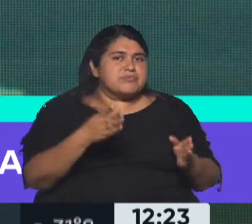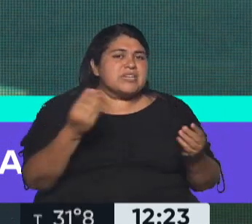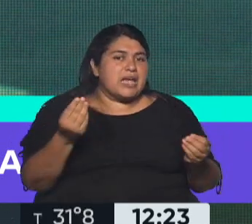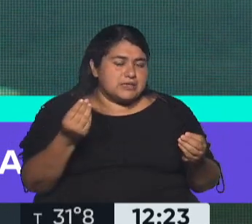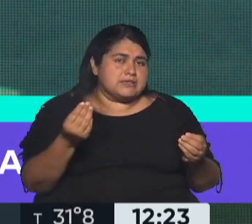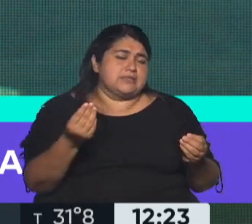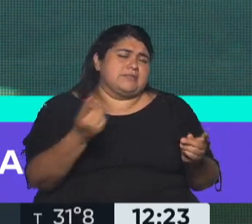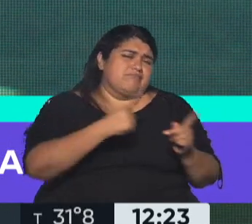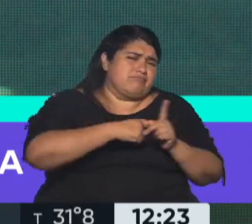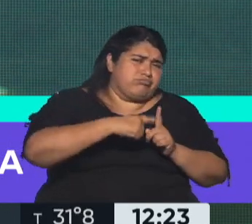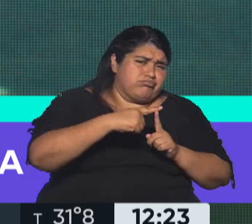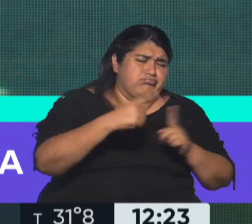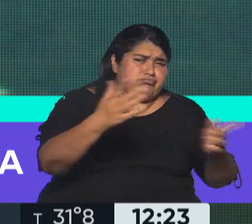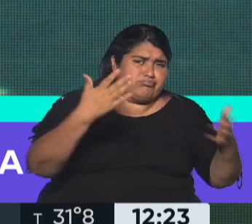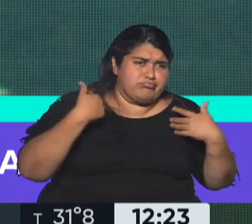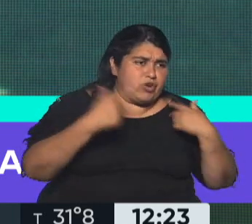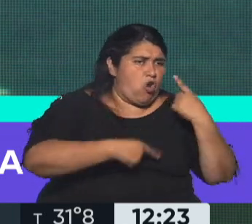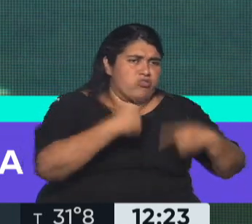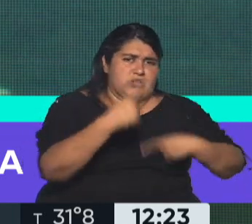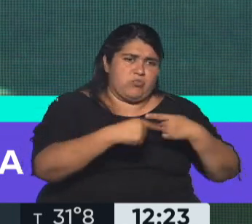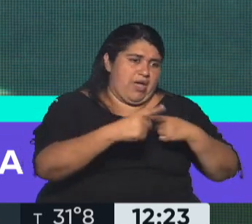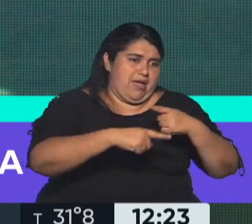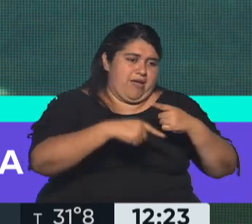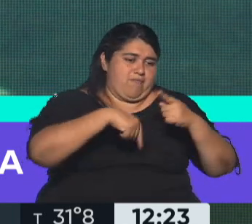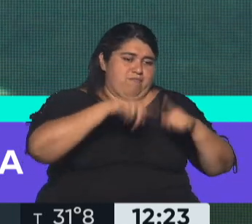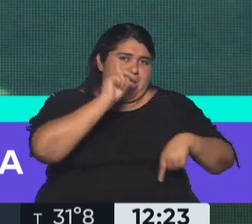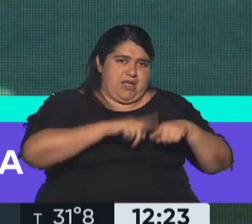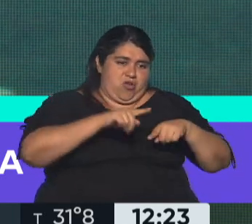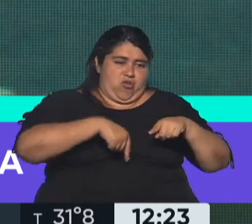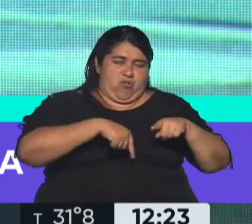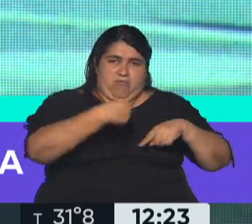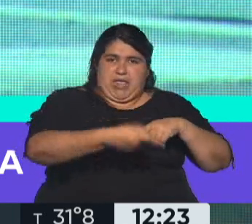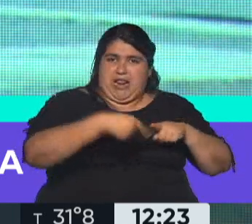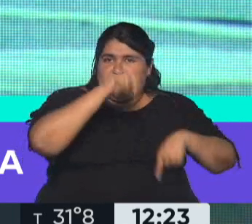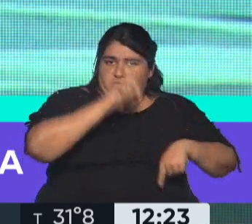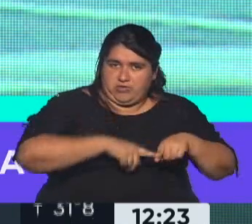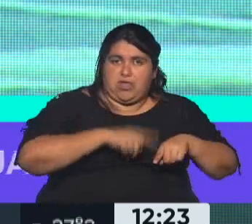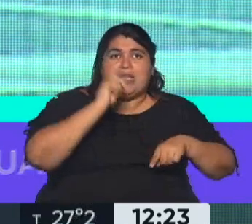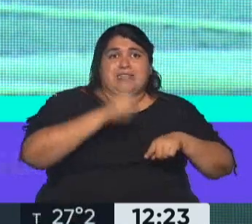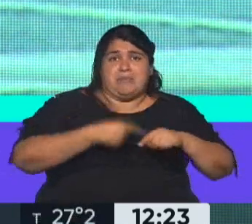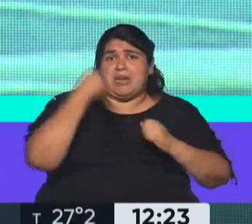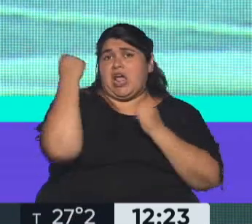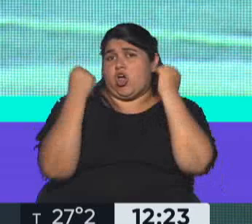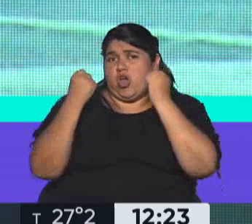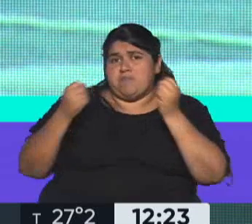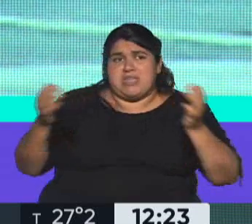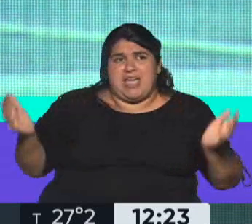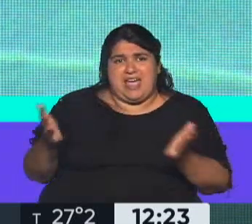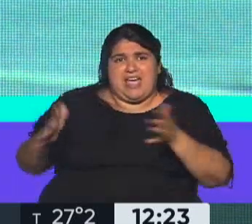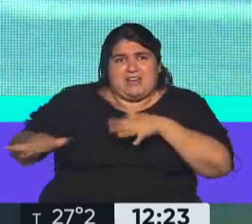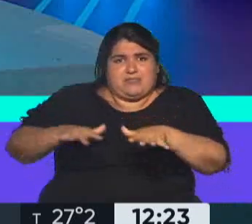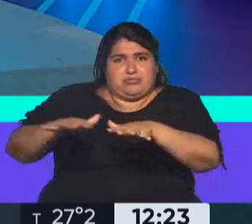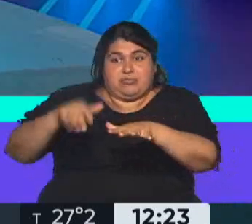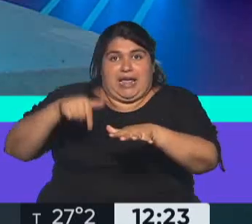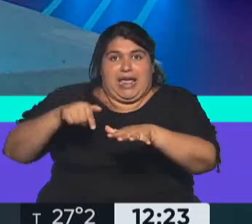altísimas temperaturas que van a continuar durante todo el día de mañana y además la reactivación económica que está generando más demanda de